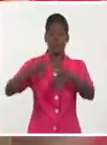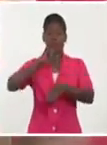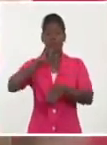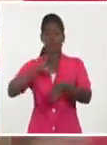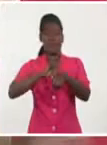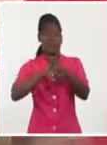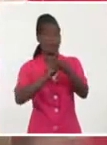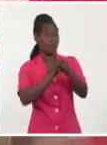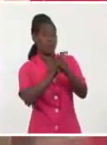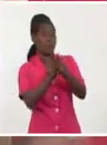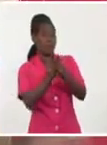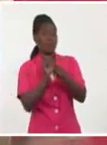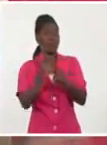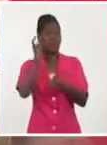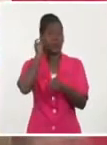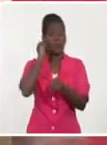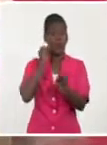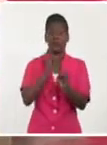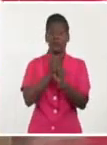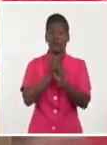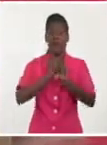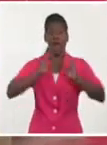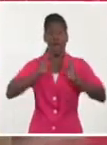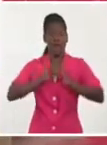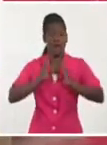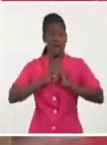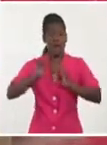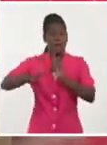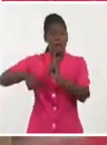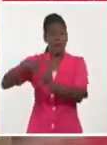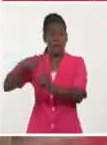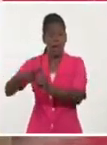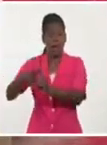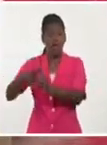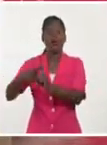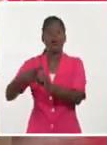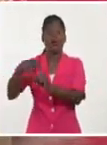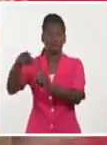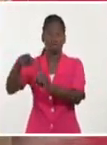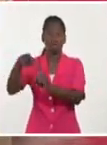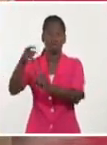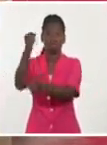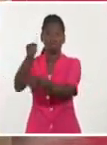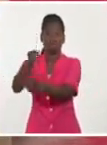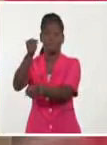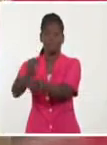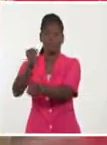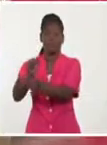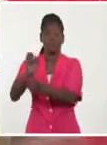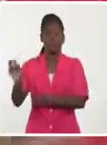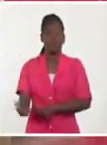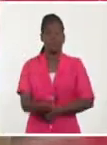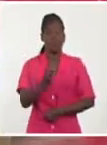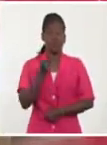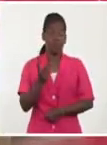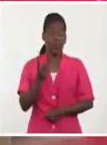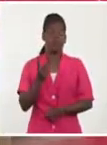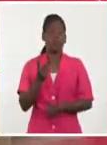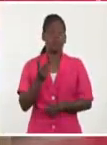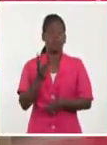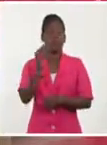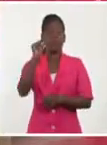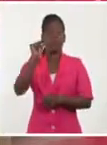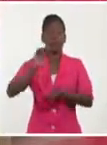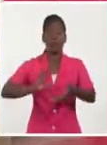en que ella tiene que trabajar, hacer todo lo que hacía en la calle, que era a veces hasta un respiro, un alivio, un salir de una